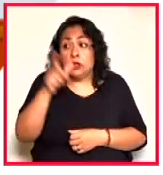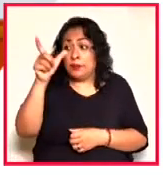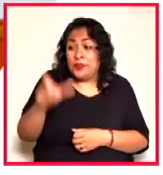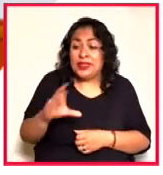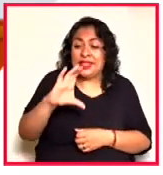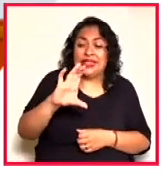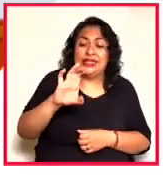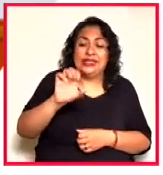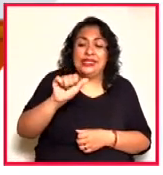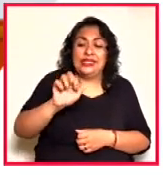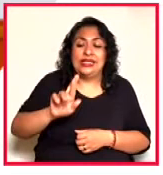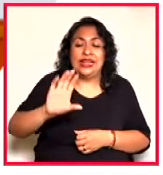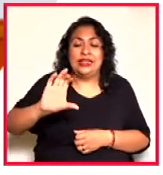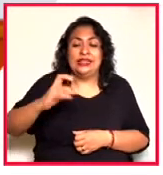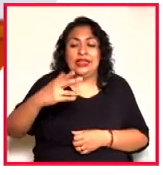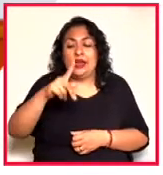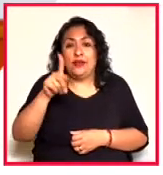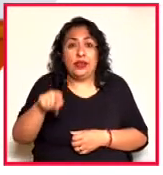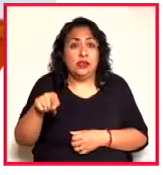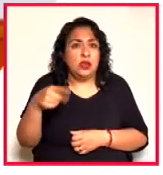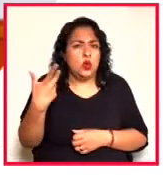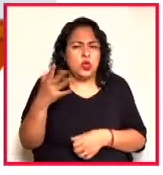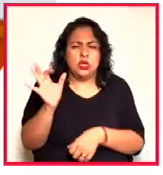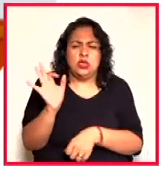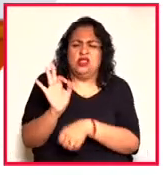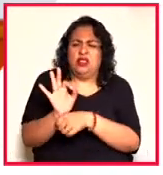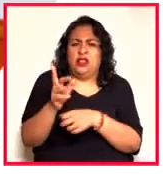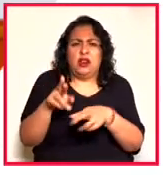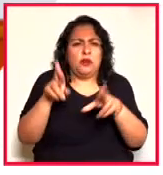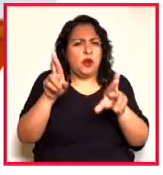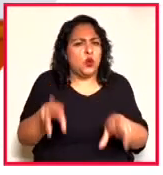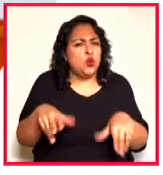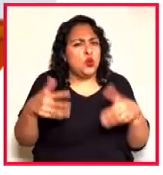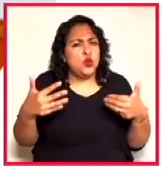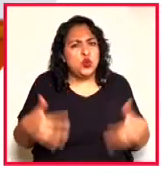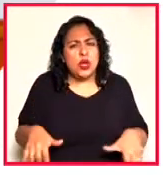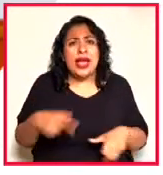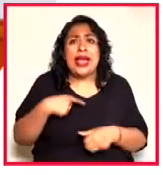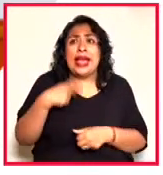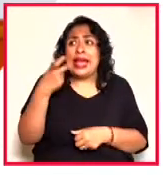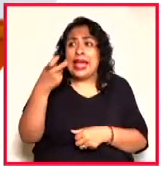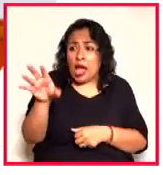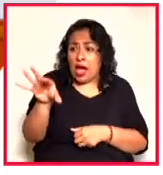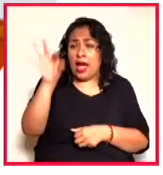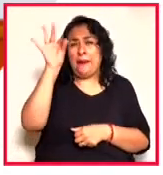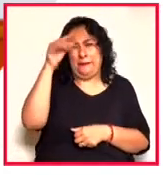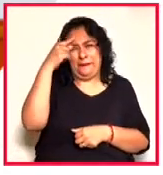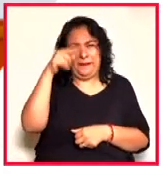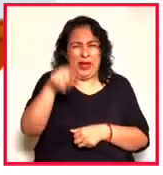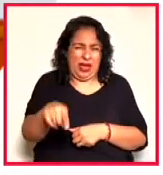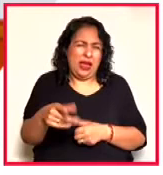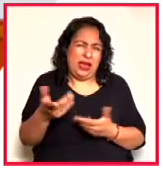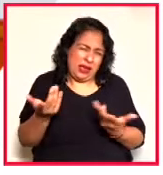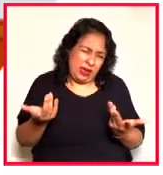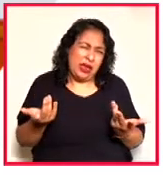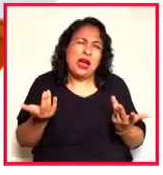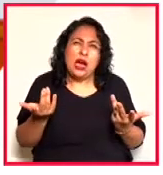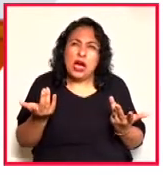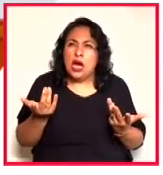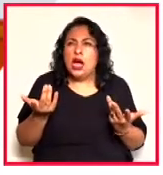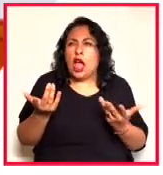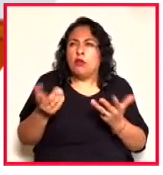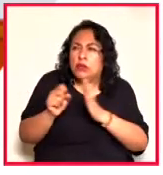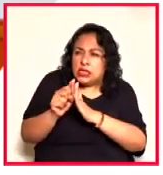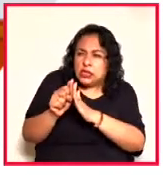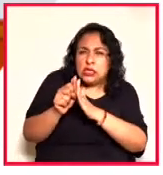Chávez, que es tan unificadora, tan representativa, la que se haya elegido como blasón de